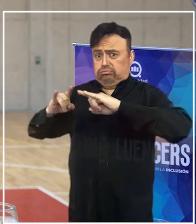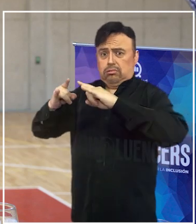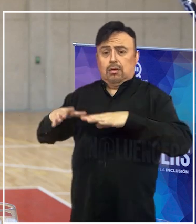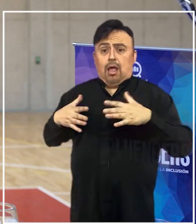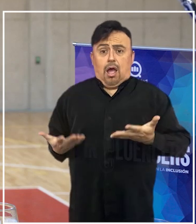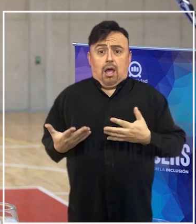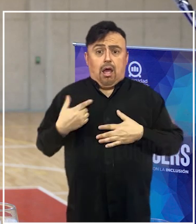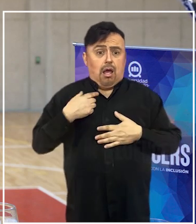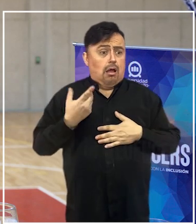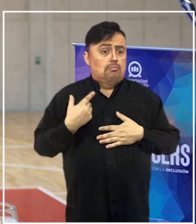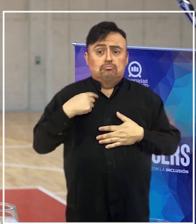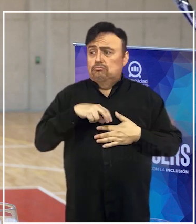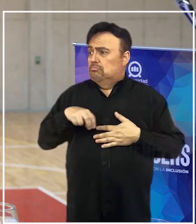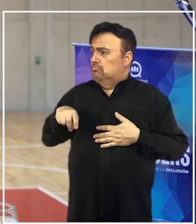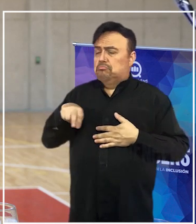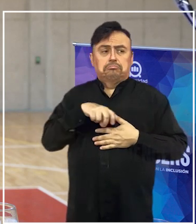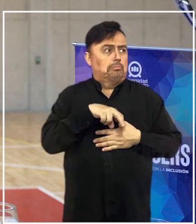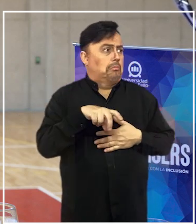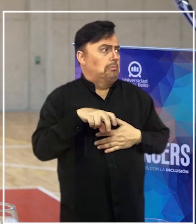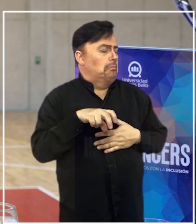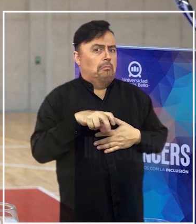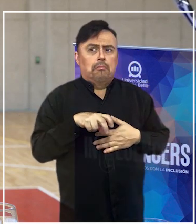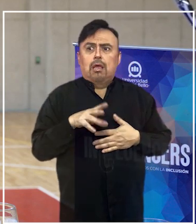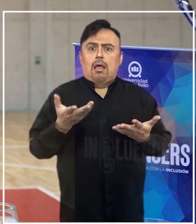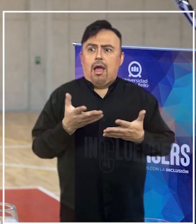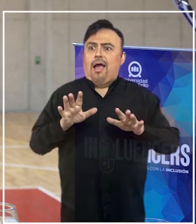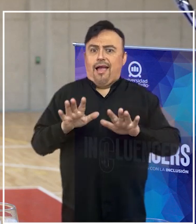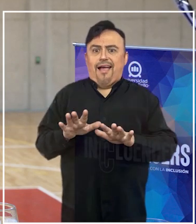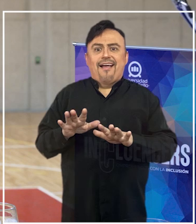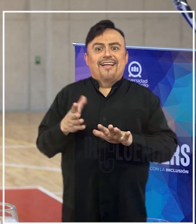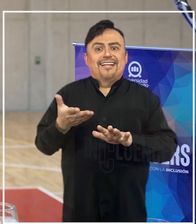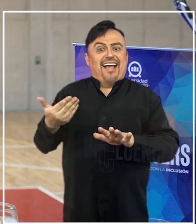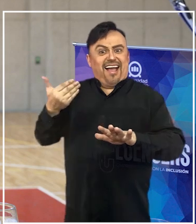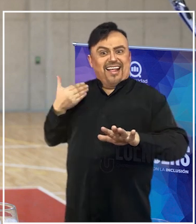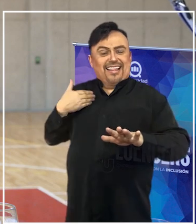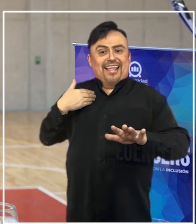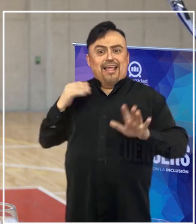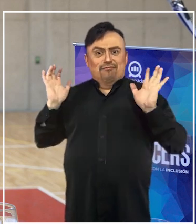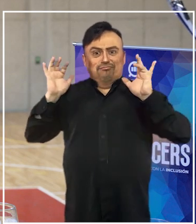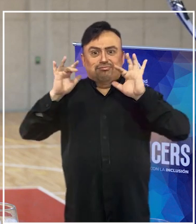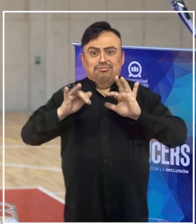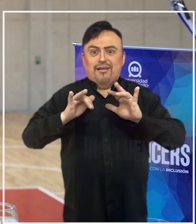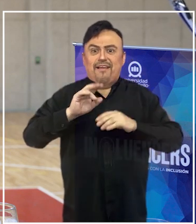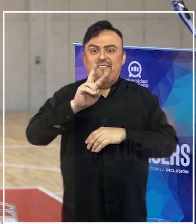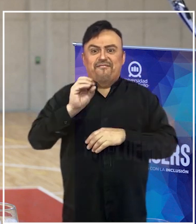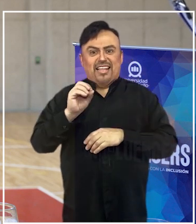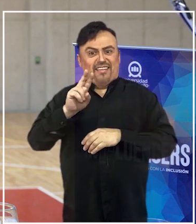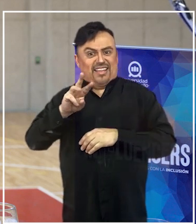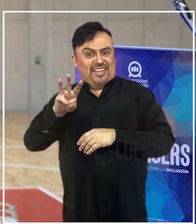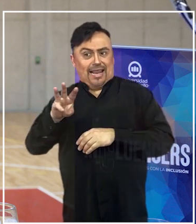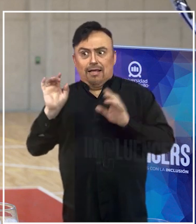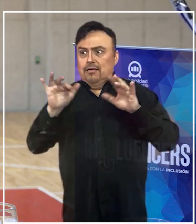caminar algunos minutos y nos vamos a dar cuenta lo que dejó instalados los juegos. Por otro lado,